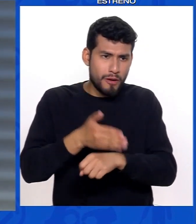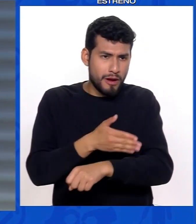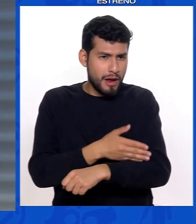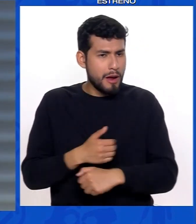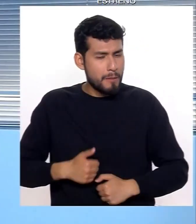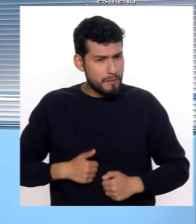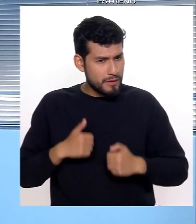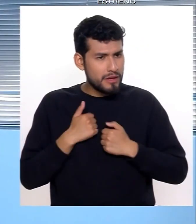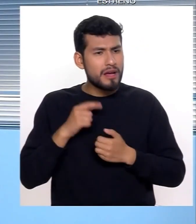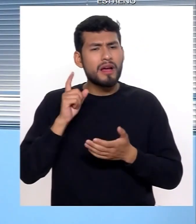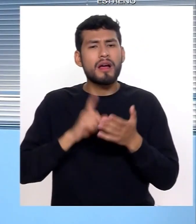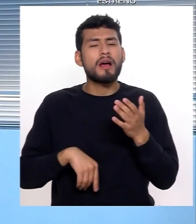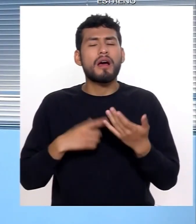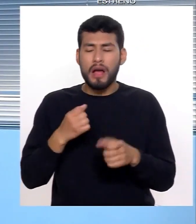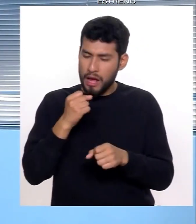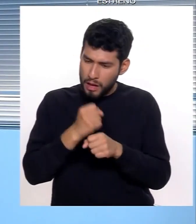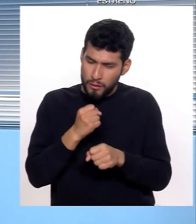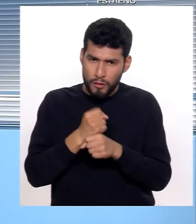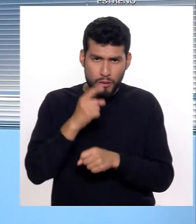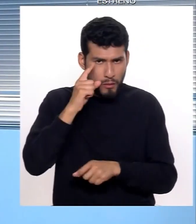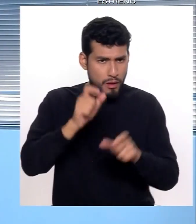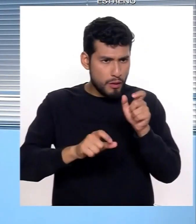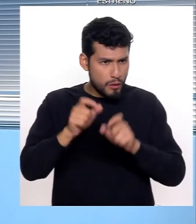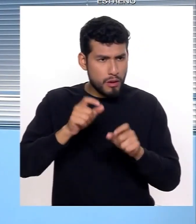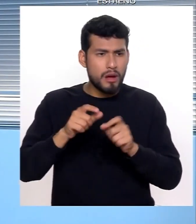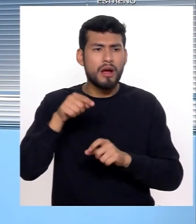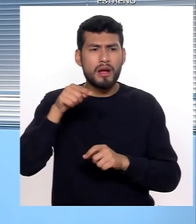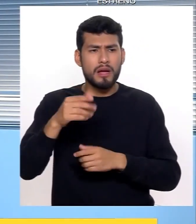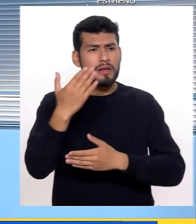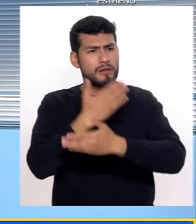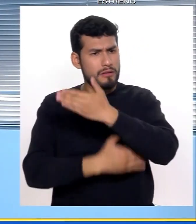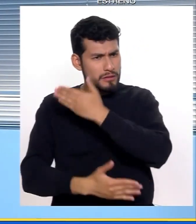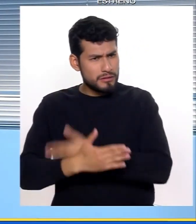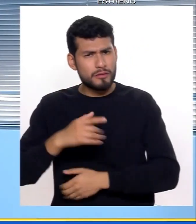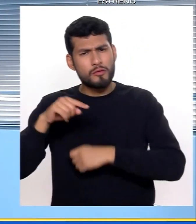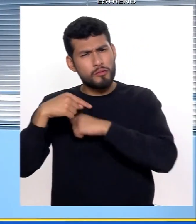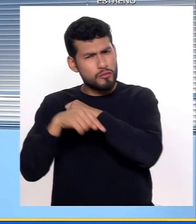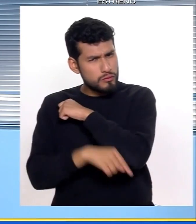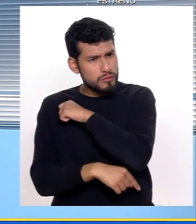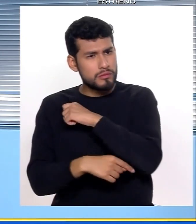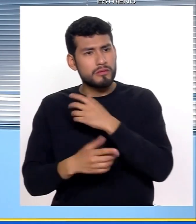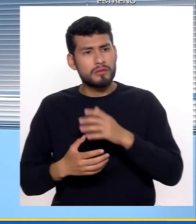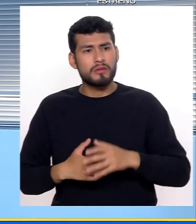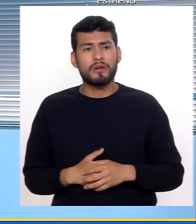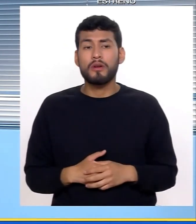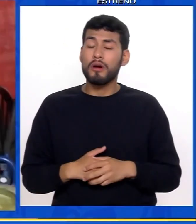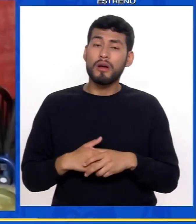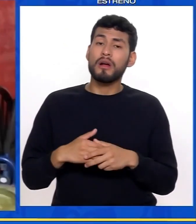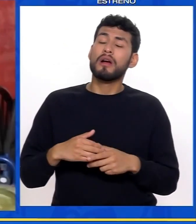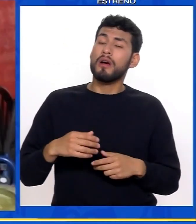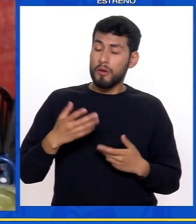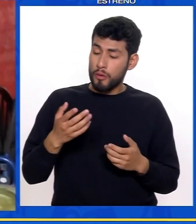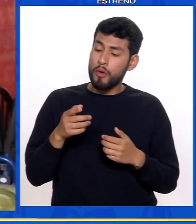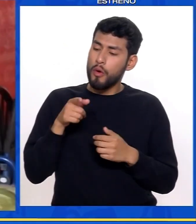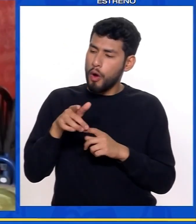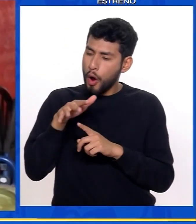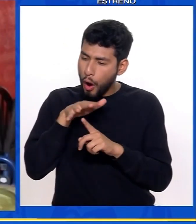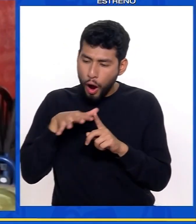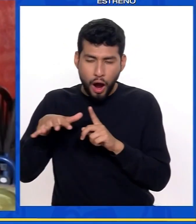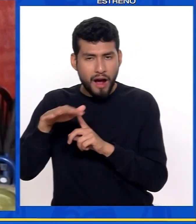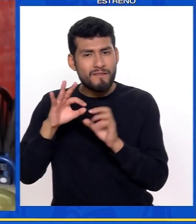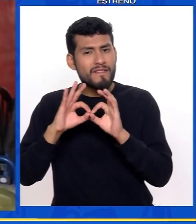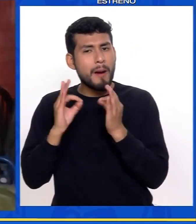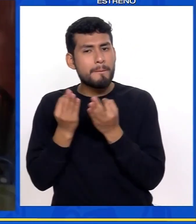calidad de vida tenemos que trabajar con el usuario que es una persona con discapacidad severa al lado